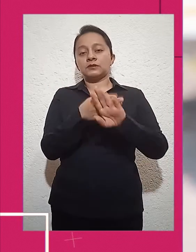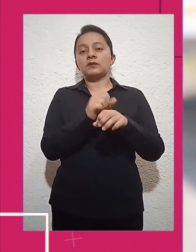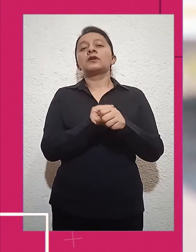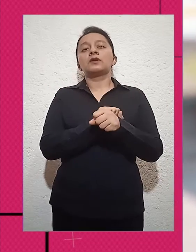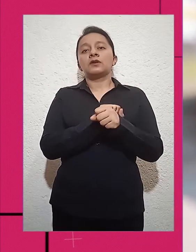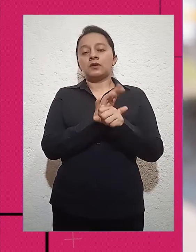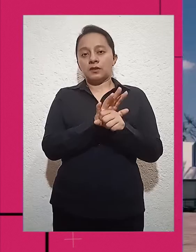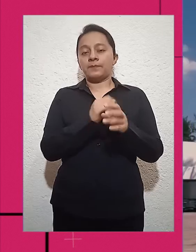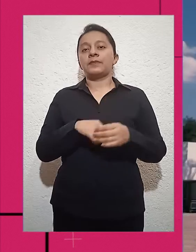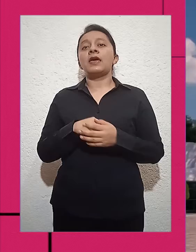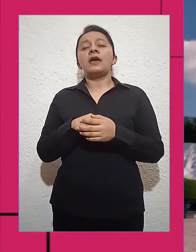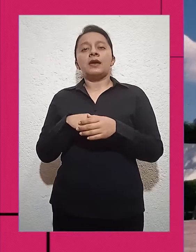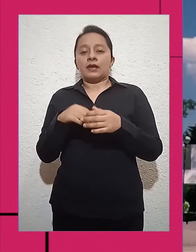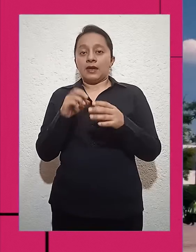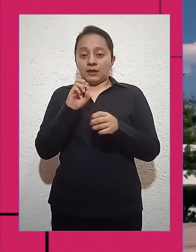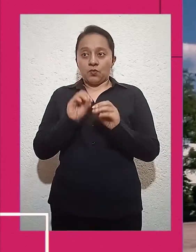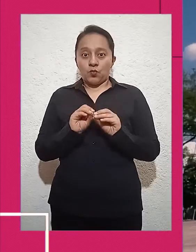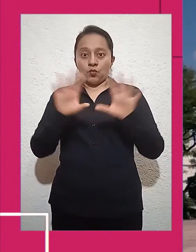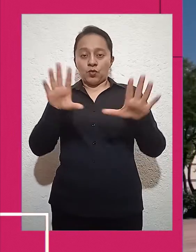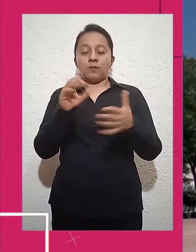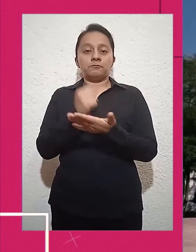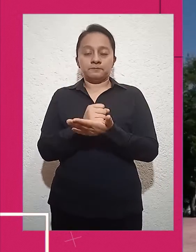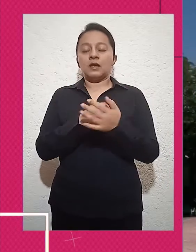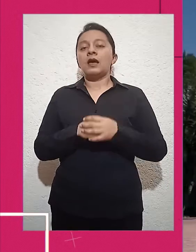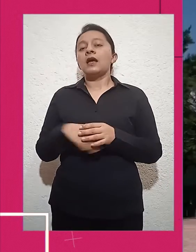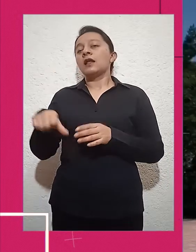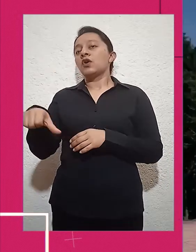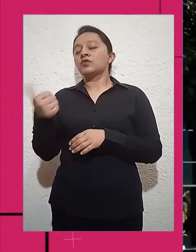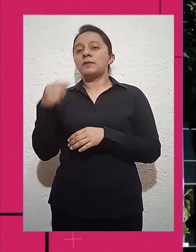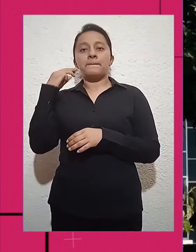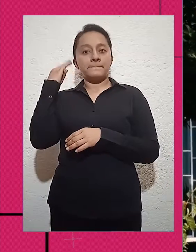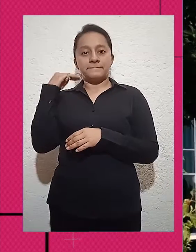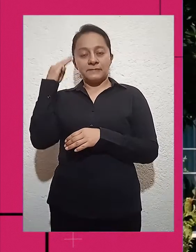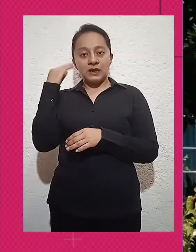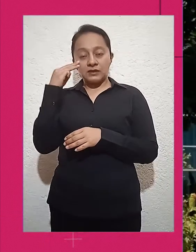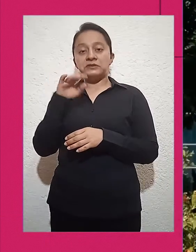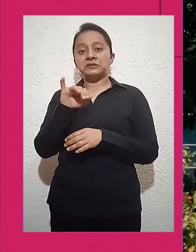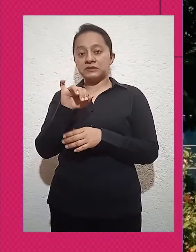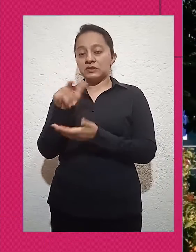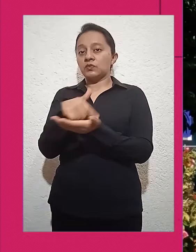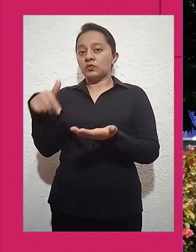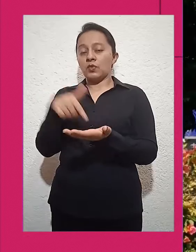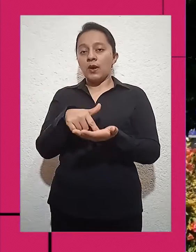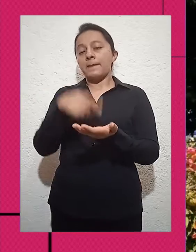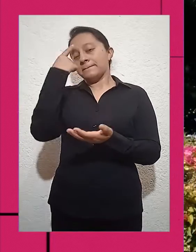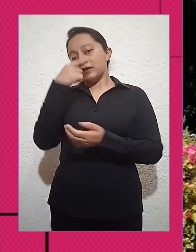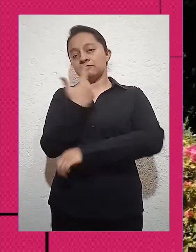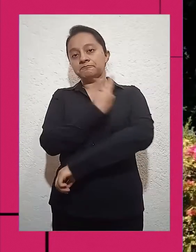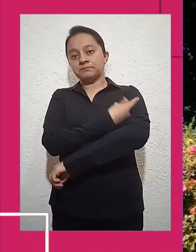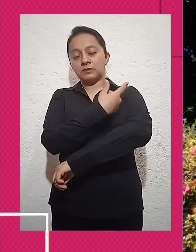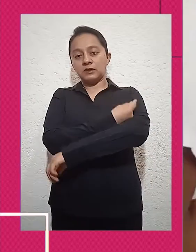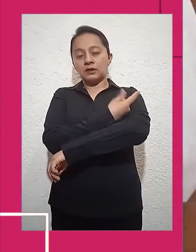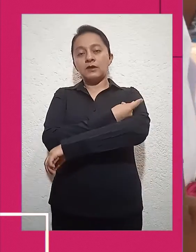se dio a conocer por medio de un comunicado. Será hasta el domingo 11 de marzo, cuando la UAC funja como centro de vacunación contra el COVID